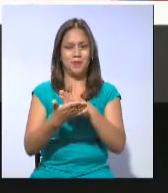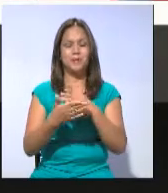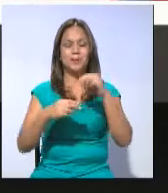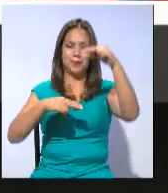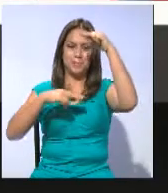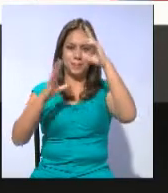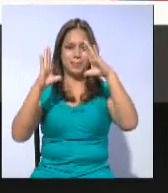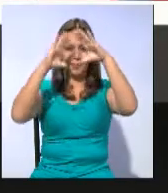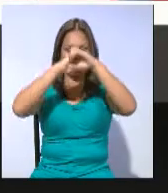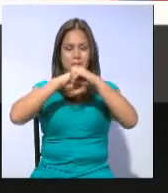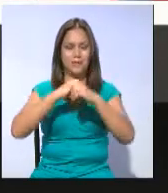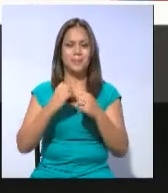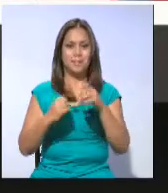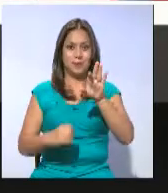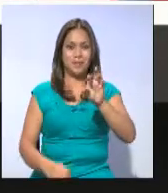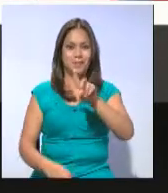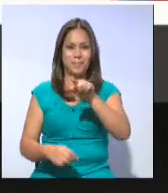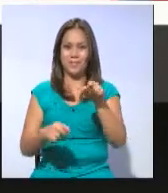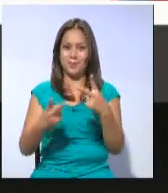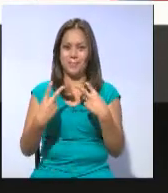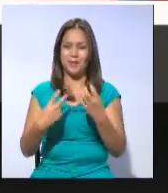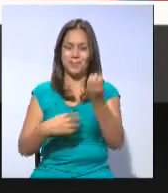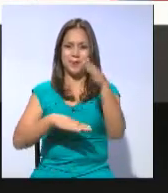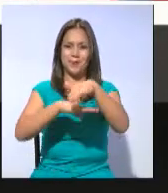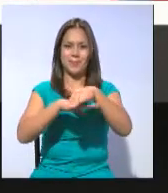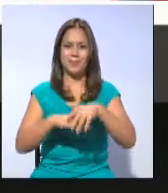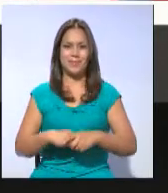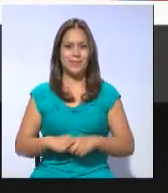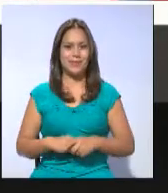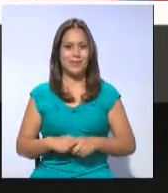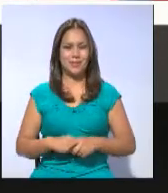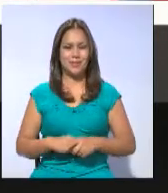emisión estelar de TVL Noticias los esperamos. Muy buenas tardes.